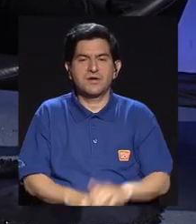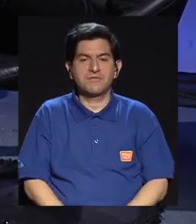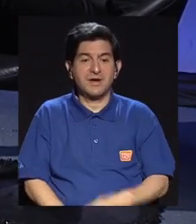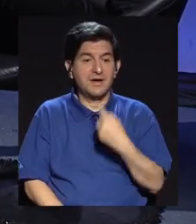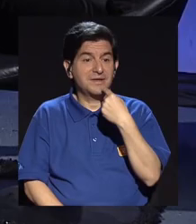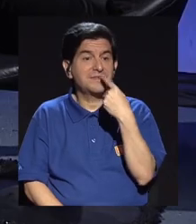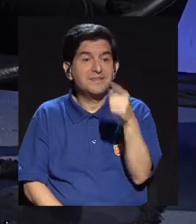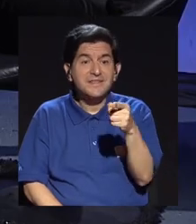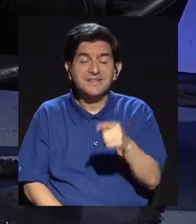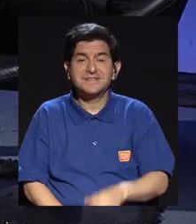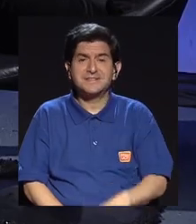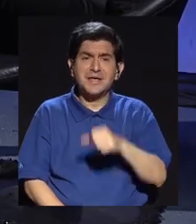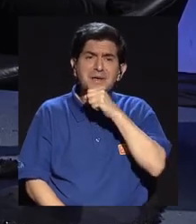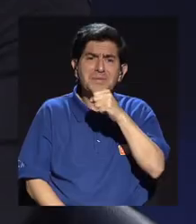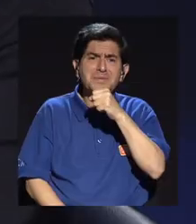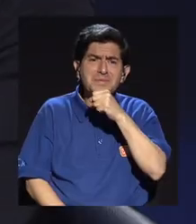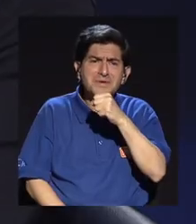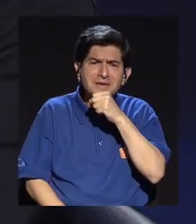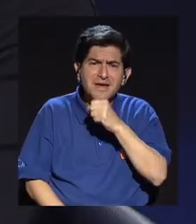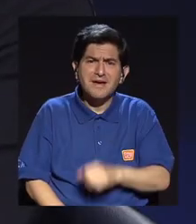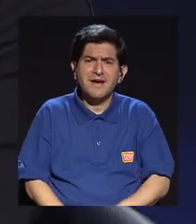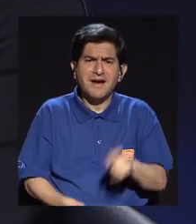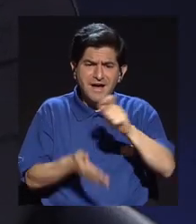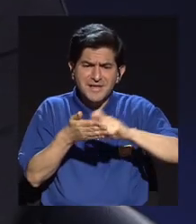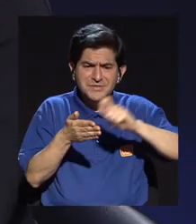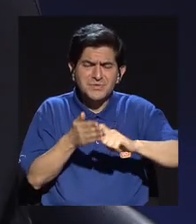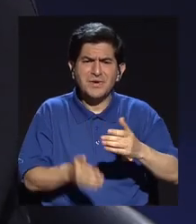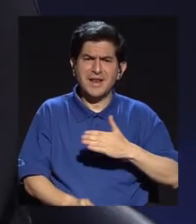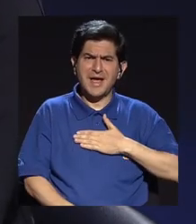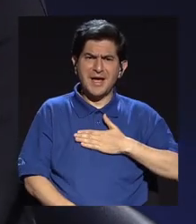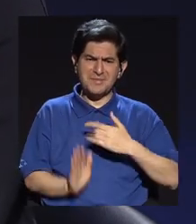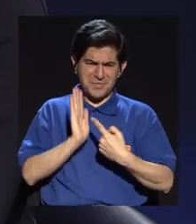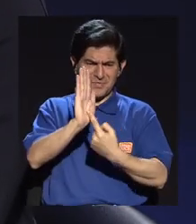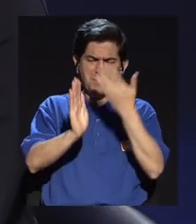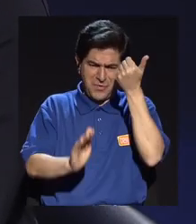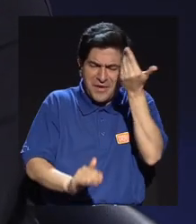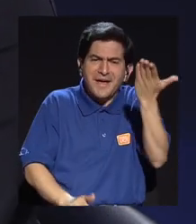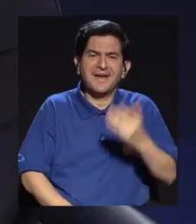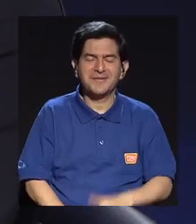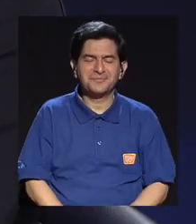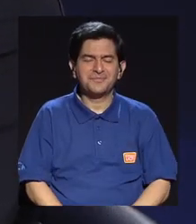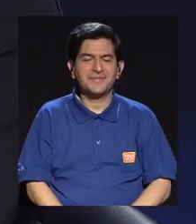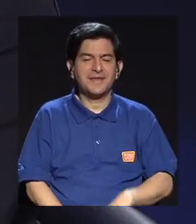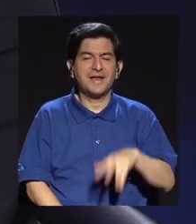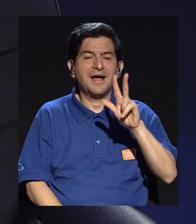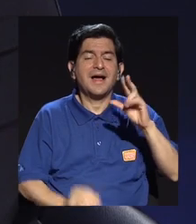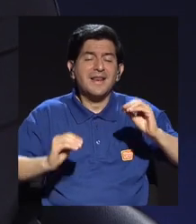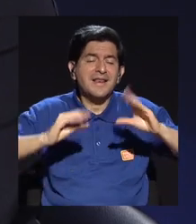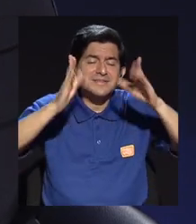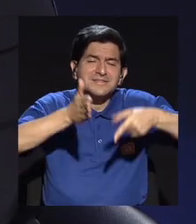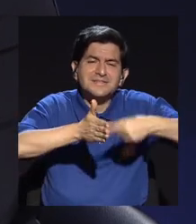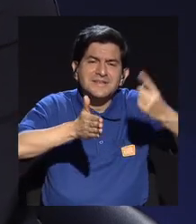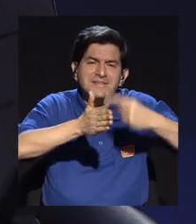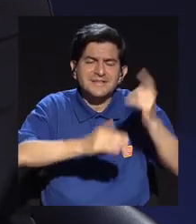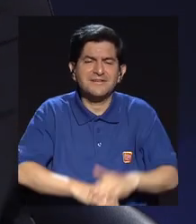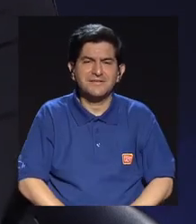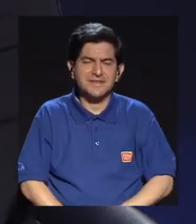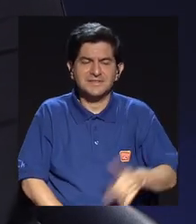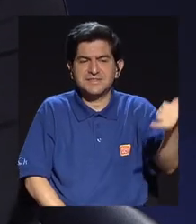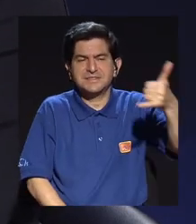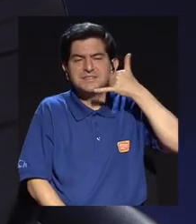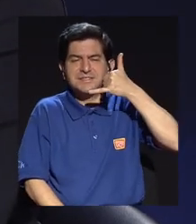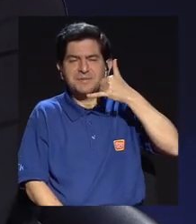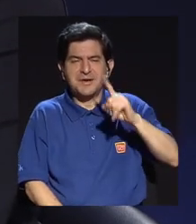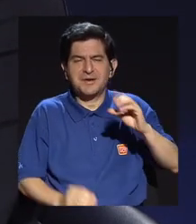me señala a mí cuando dice la vieja escuela? Porque había momentos en los que eran las tres de la mañana y a mí una